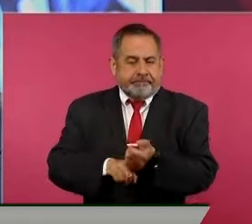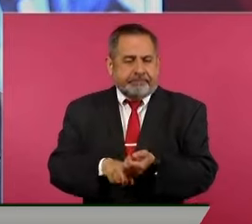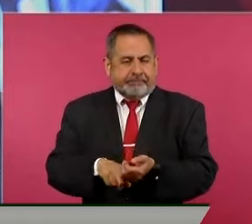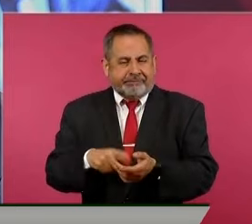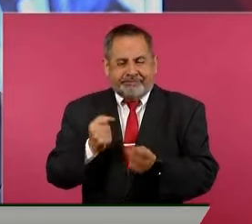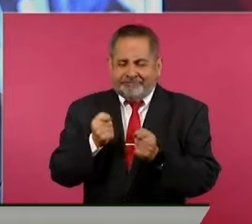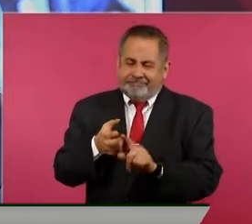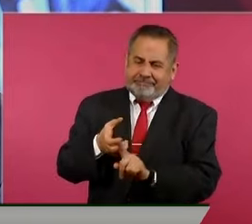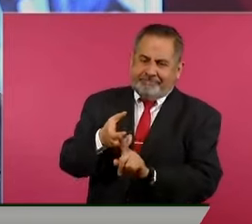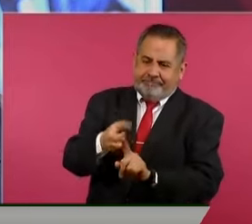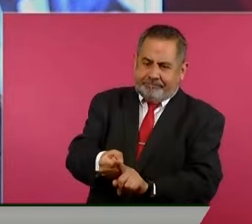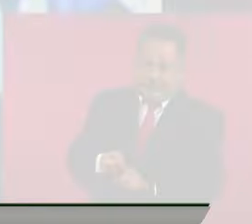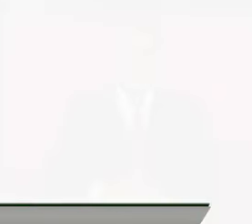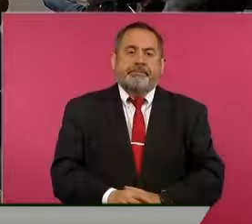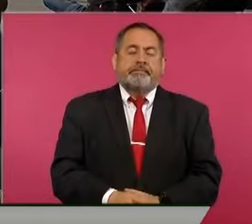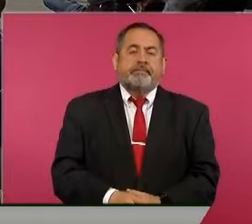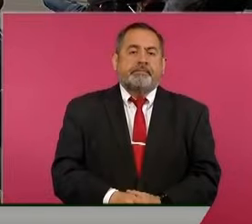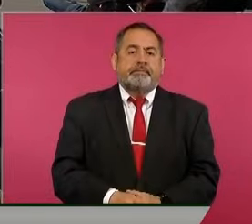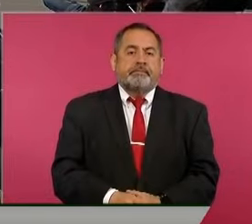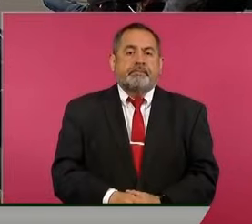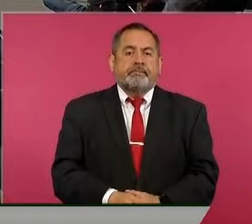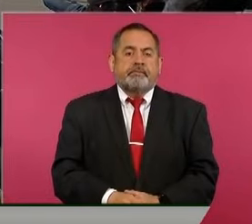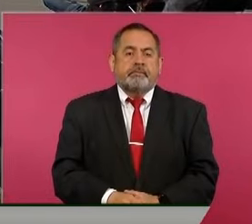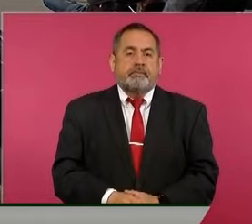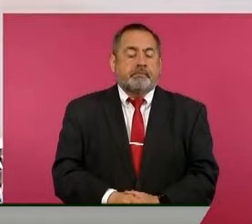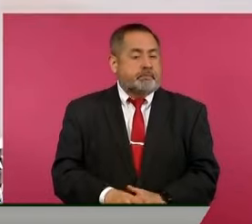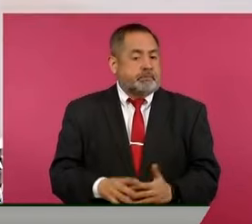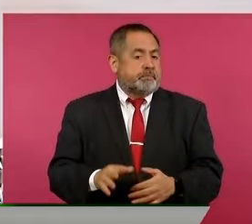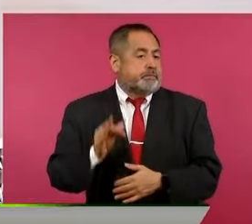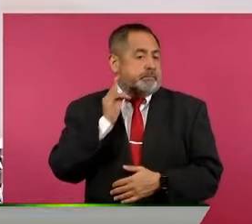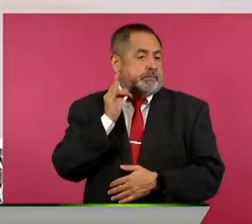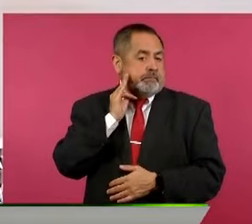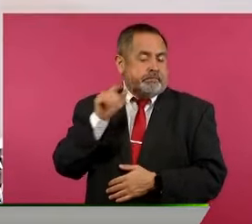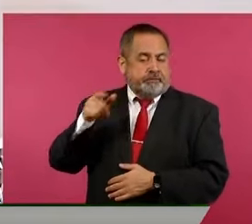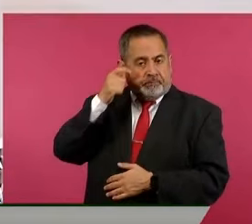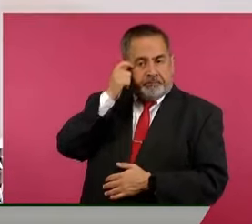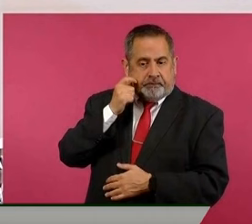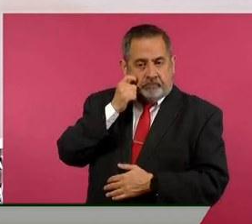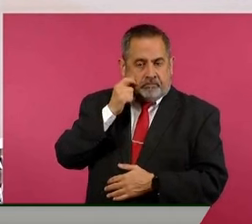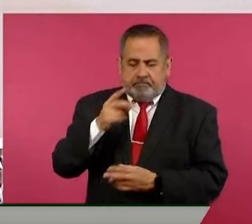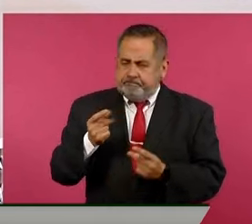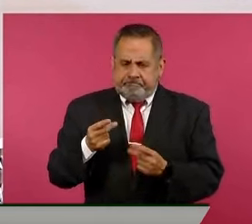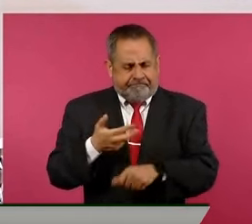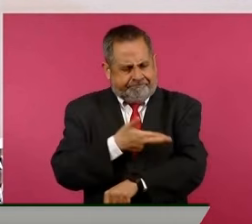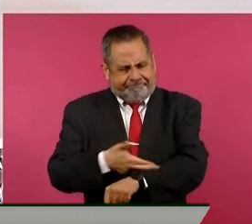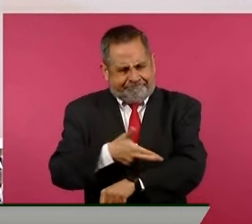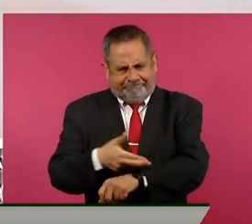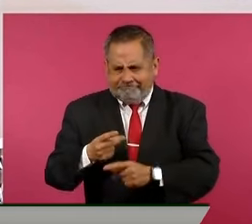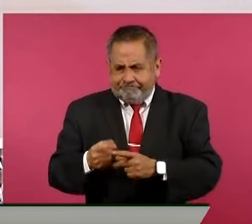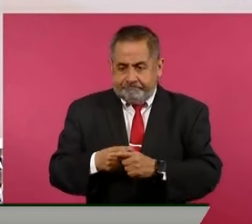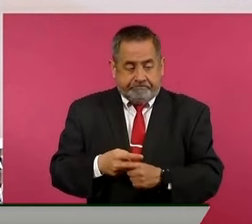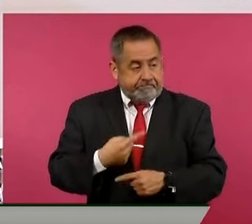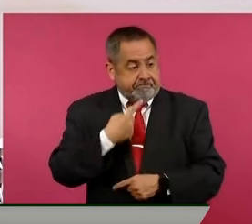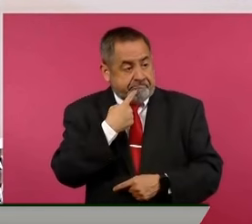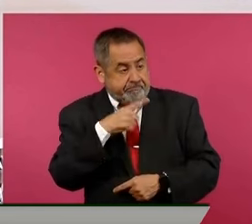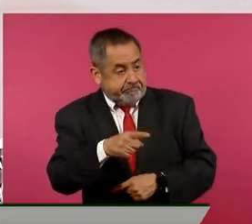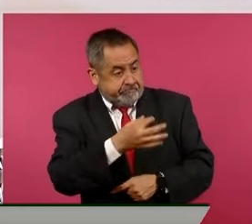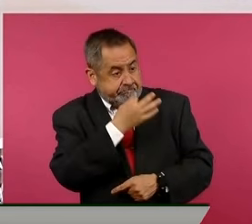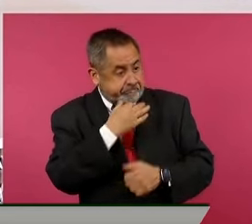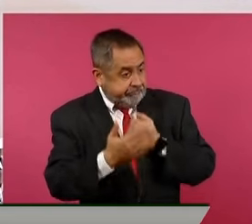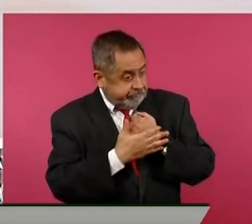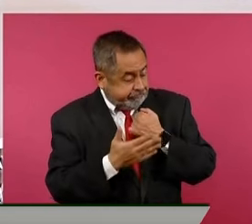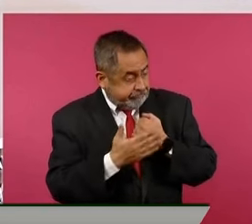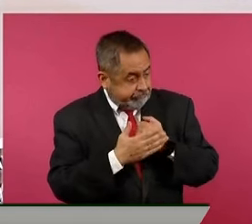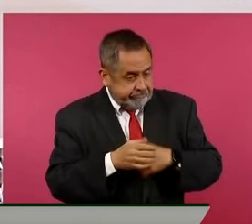intencional por un tercero. Por parte de la Fiscalía de Guerrero informó que actuó inmediatamente a partir de la denuncia de la madre de la